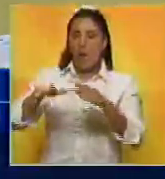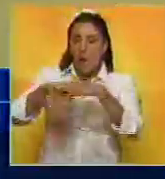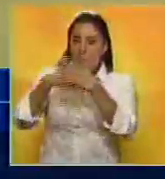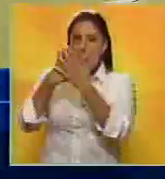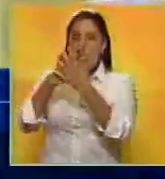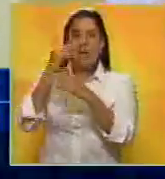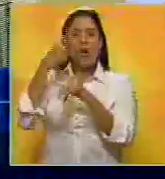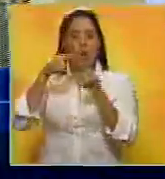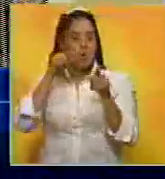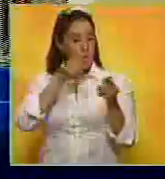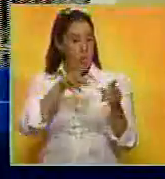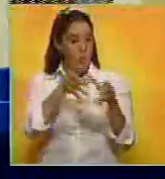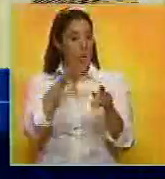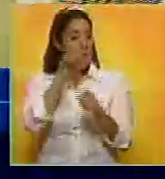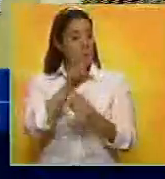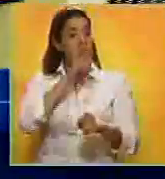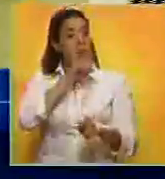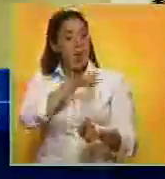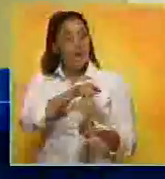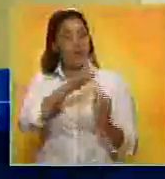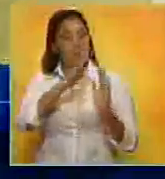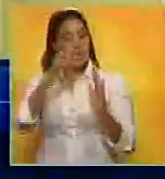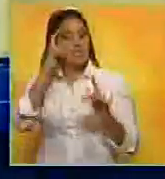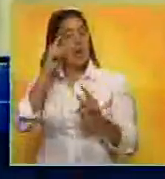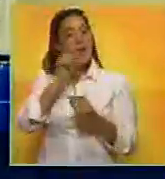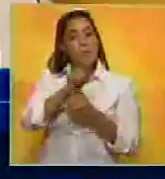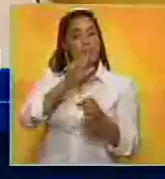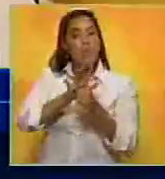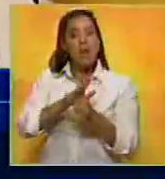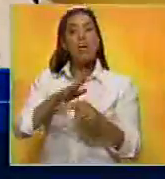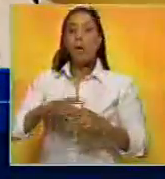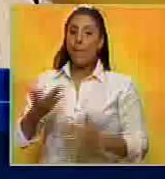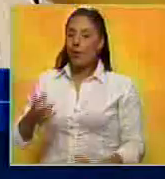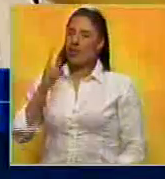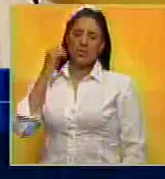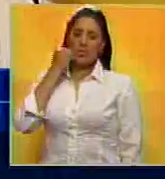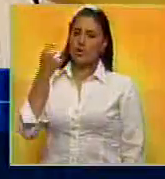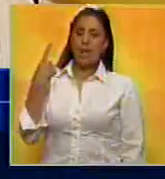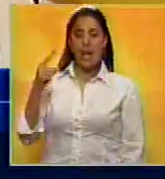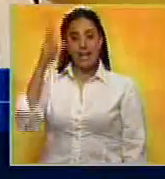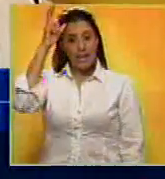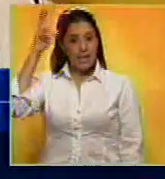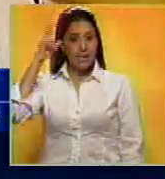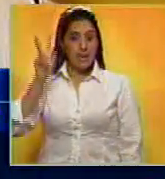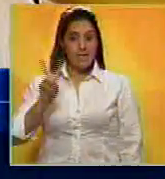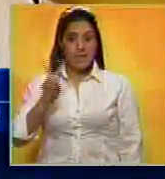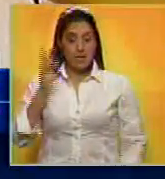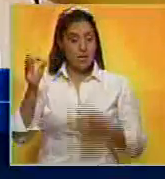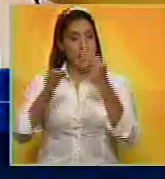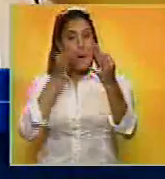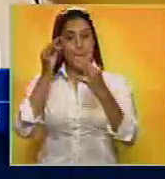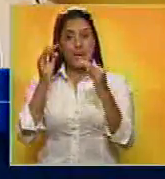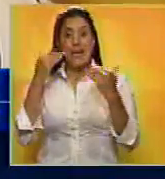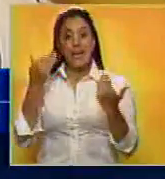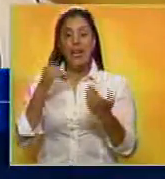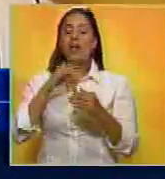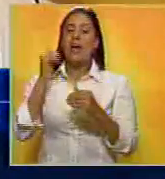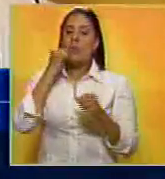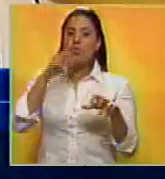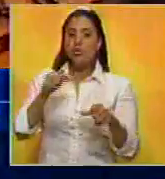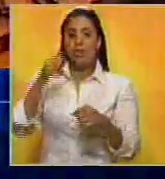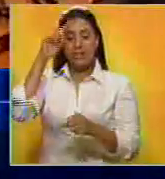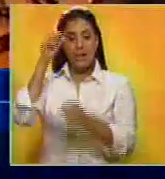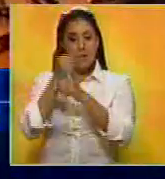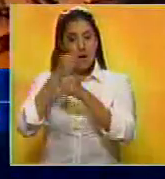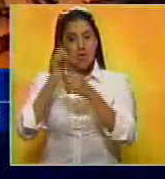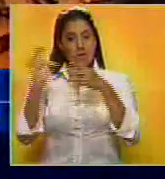a los demás miembros su propia agenda, que calificó de ilícita. La Cancillería venezolana expresó que han usurpado las